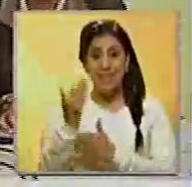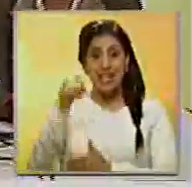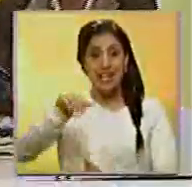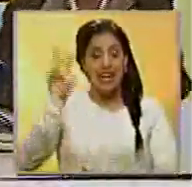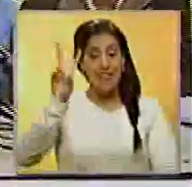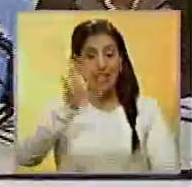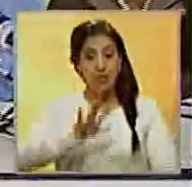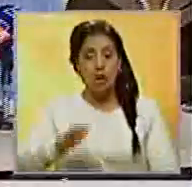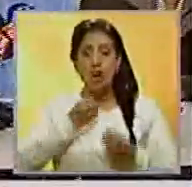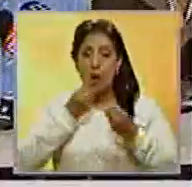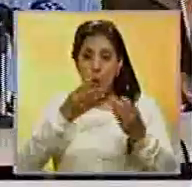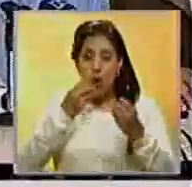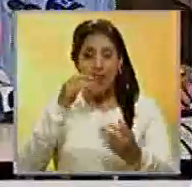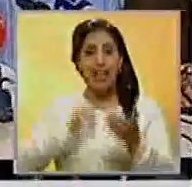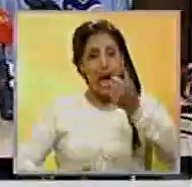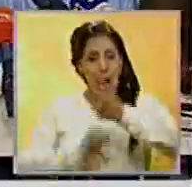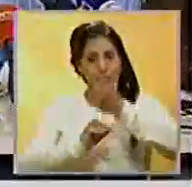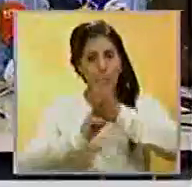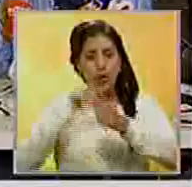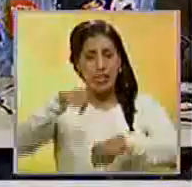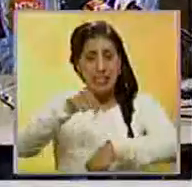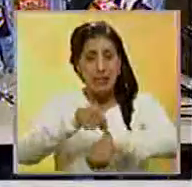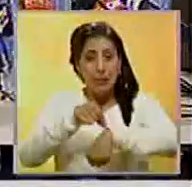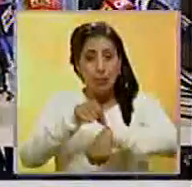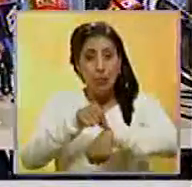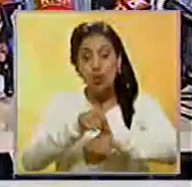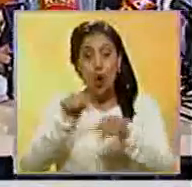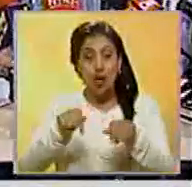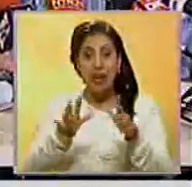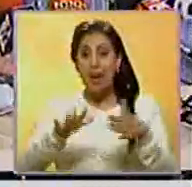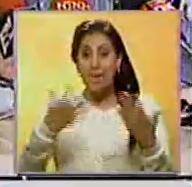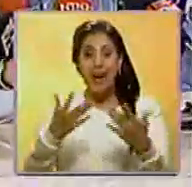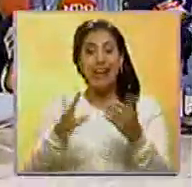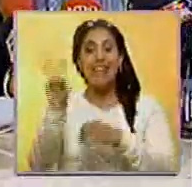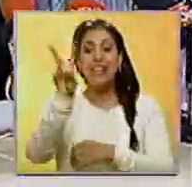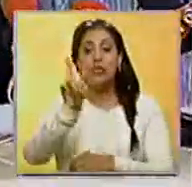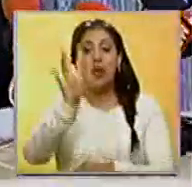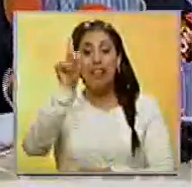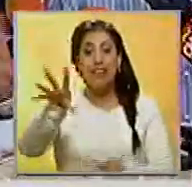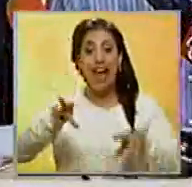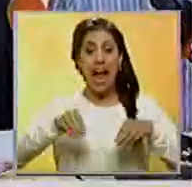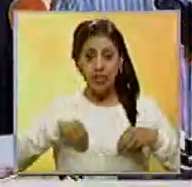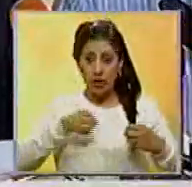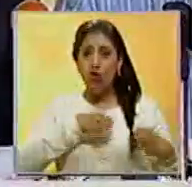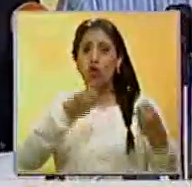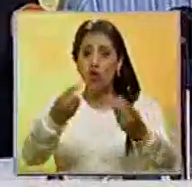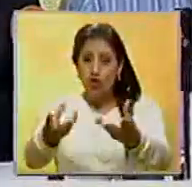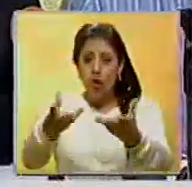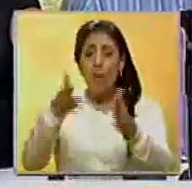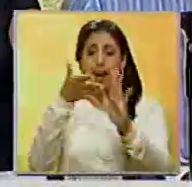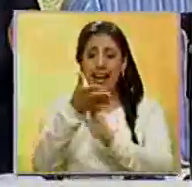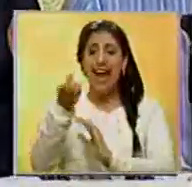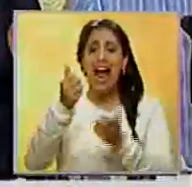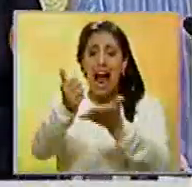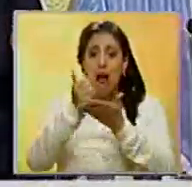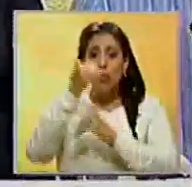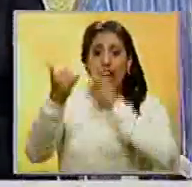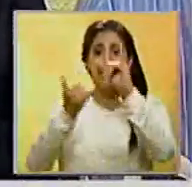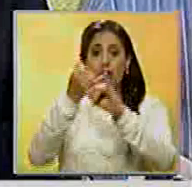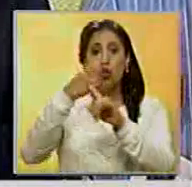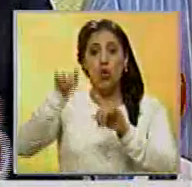y está ofreciendo su apoyo en este minuto para que Venezuela acepte recibir medicamentos de ayudas